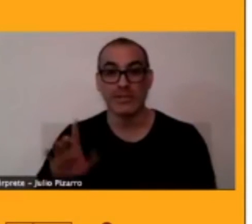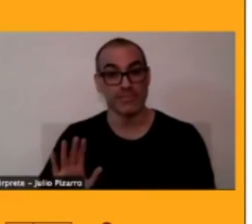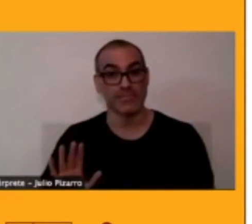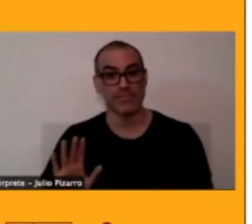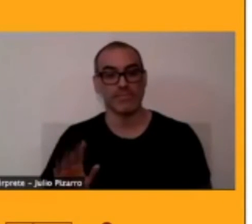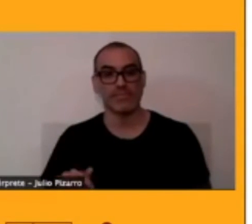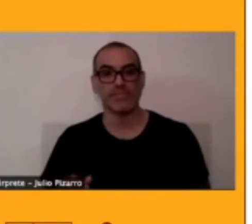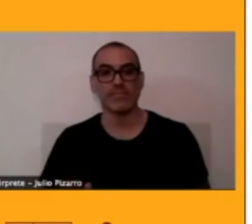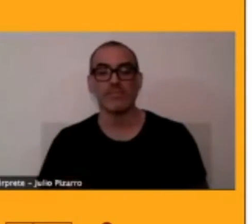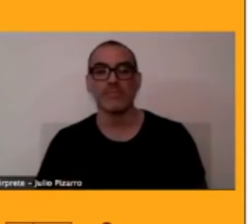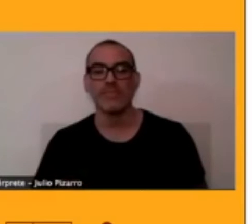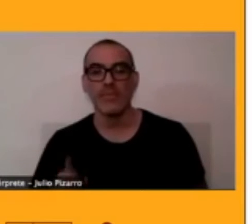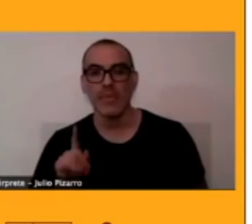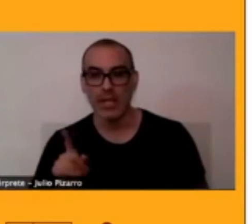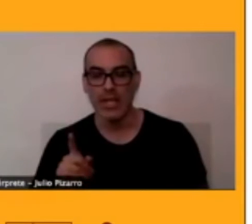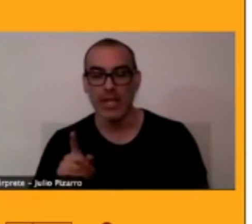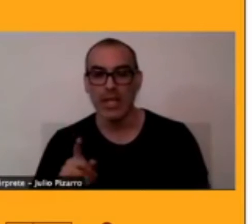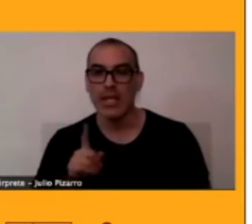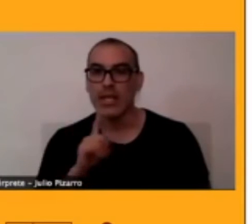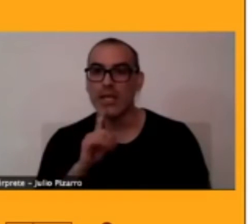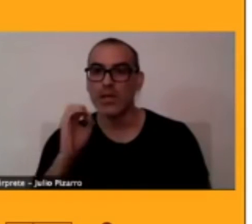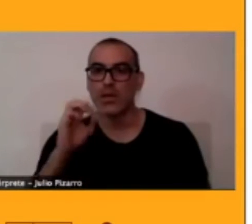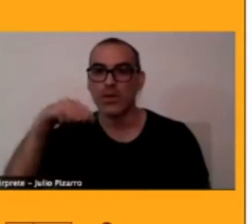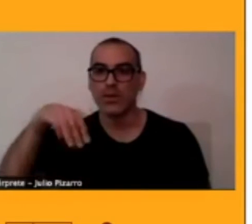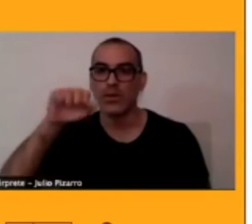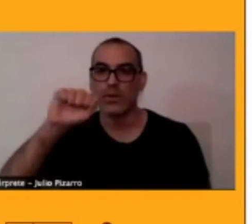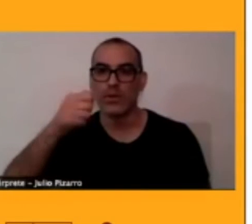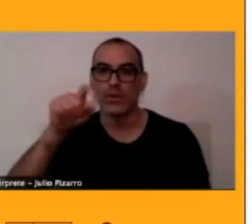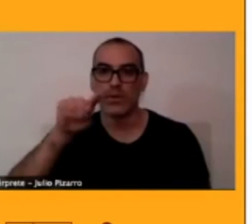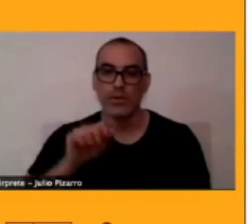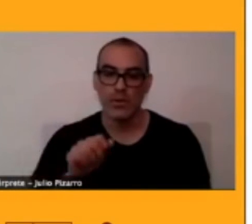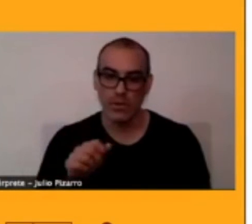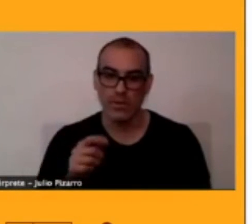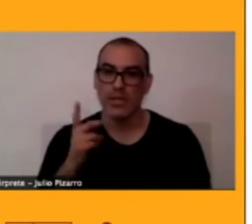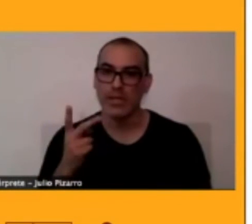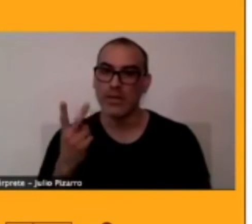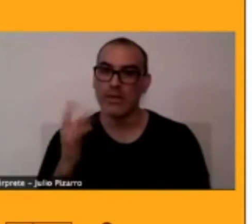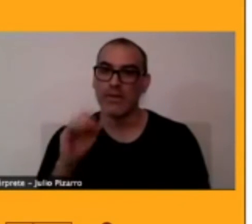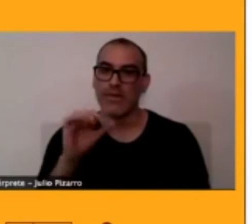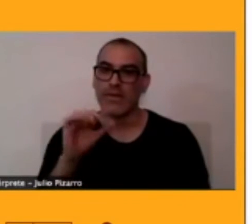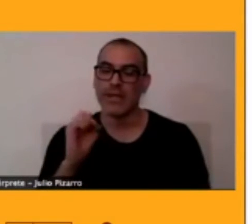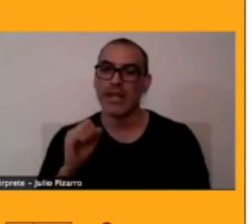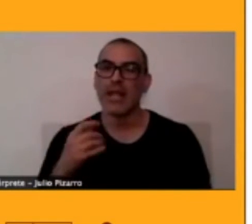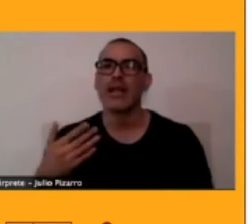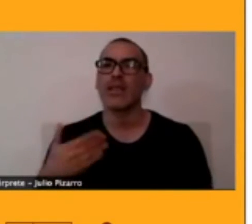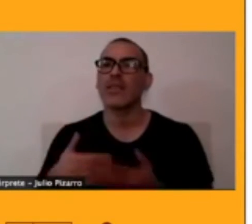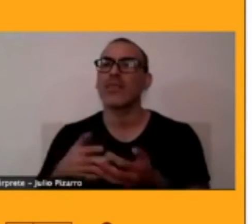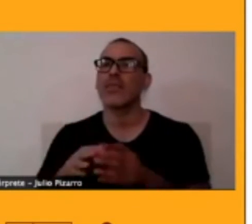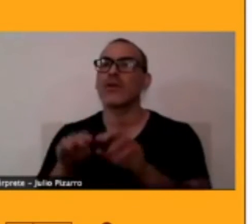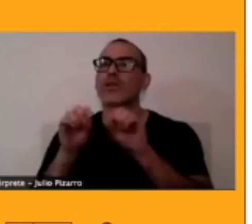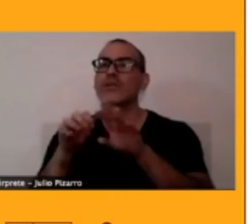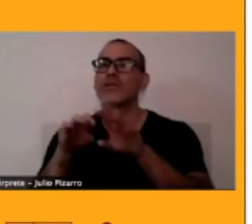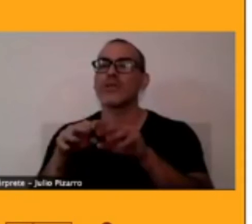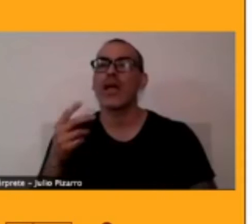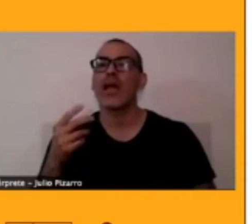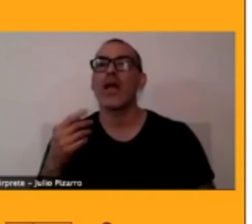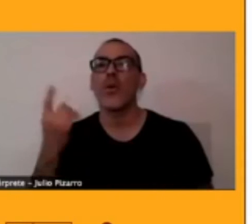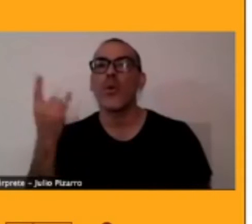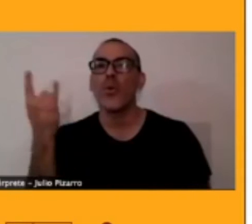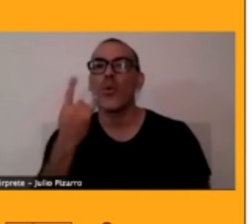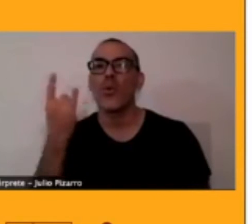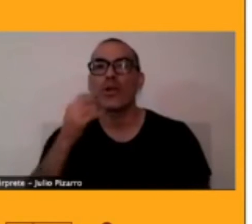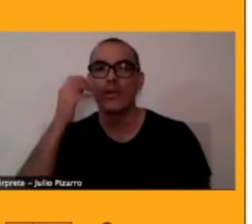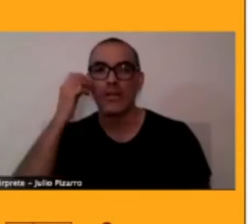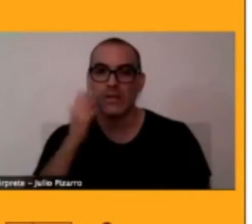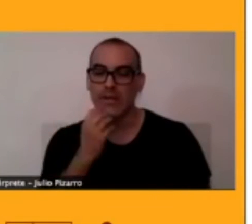Vilca ha participado en capacitaciones por la Universidad Arturo Prat y también trabaja en el liceo